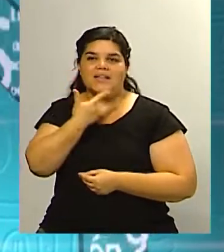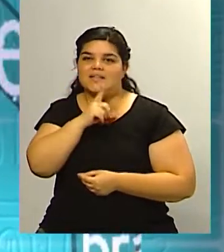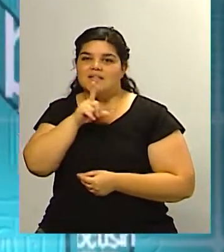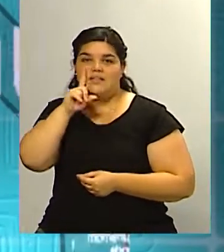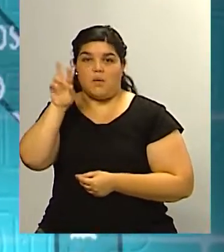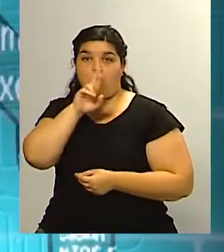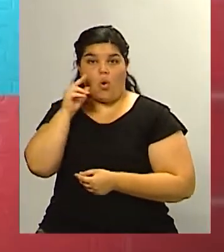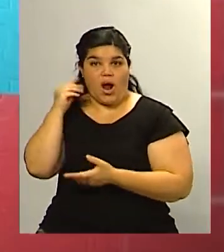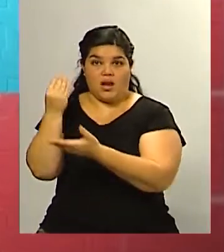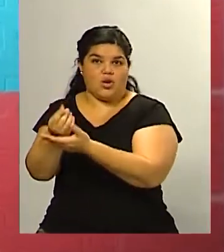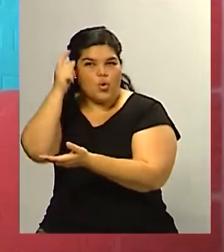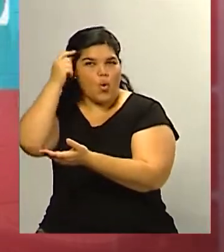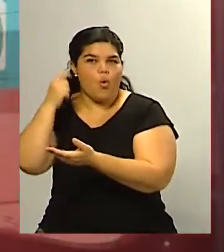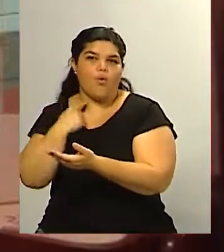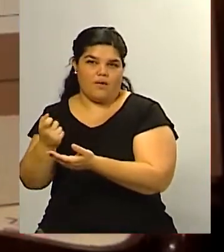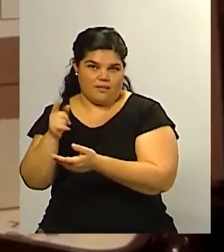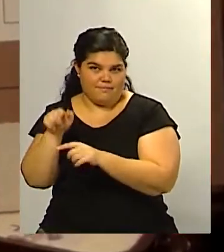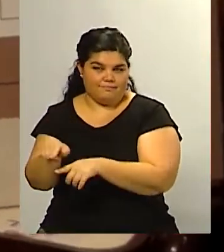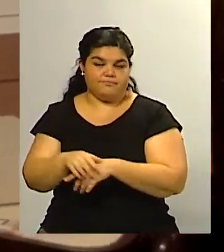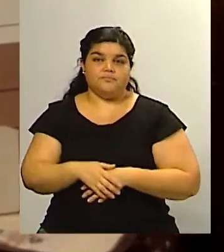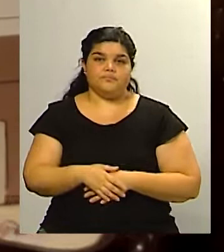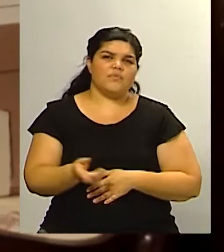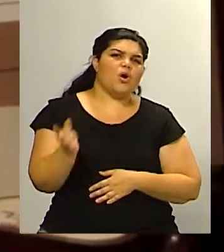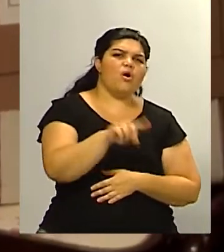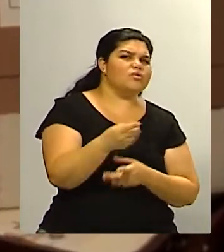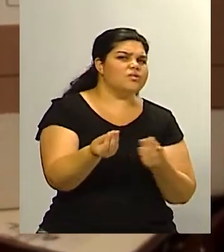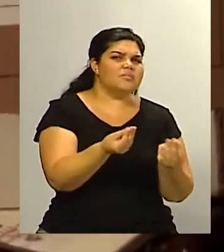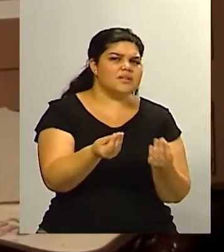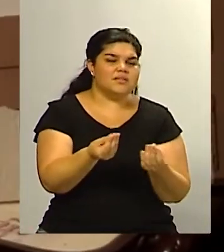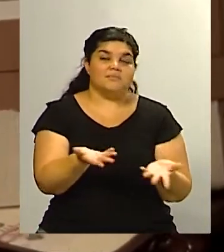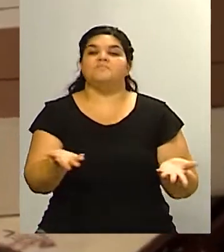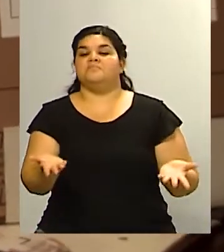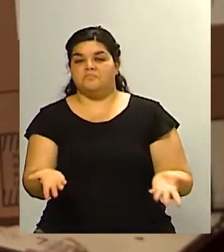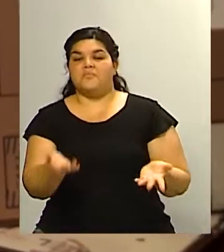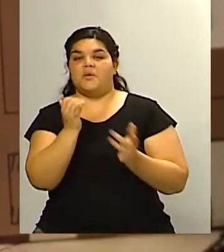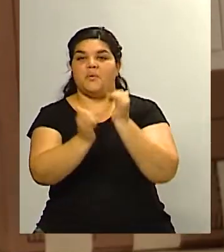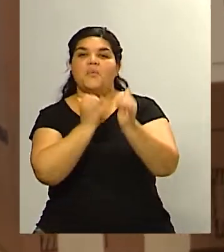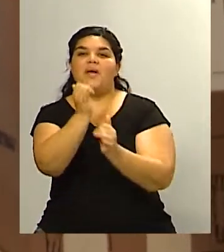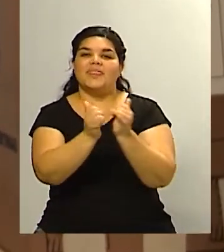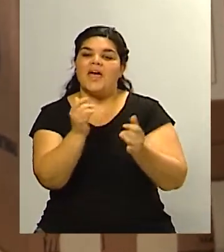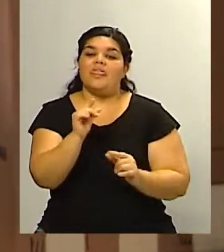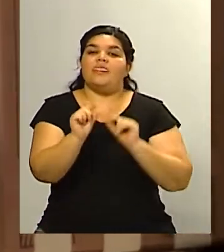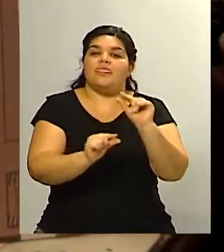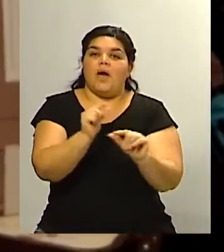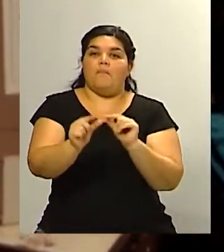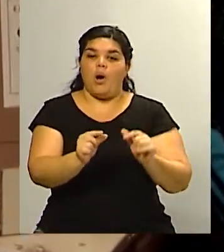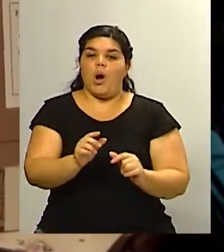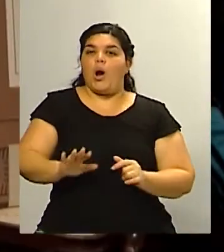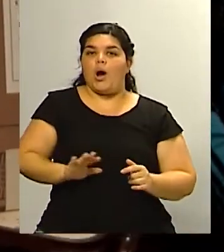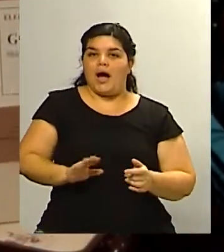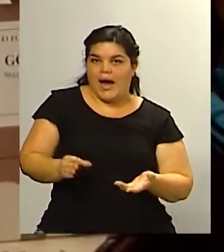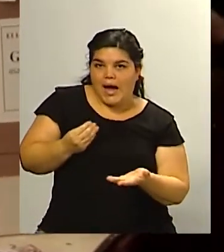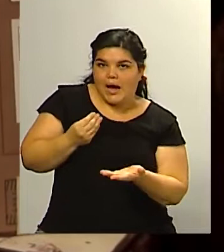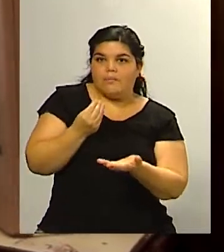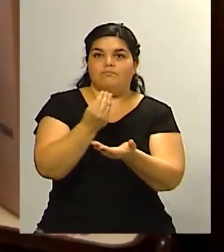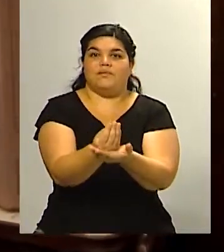¿y qué pasa con el resto? yo te hacía hincapié justamente en esto de lanzarse porque es altamente probable con